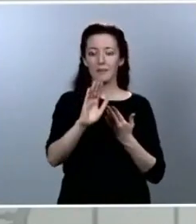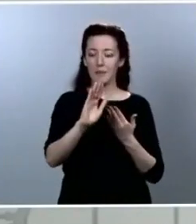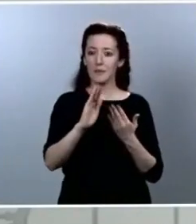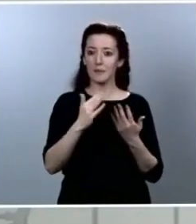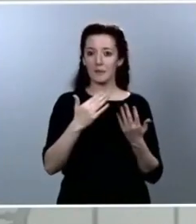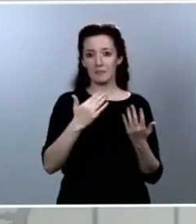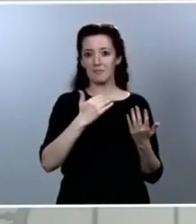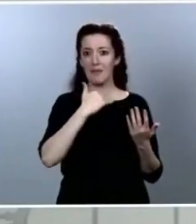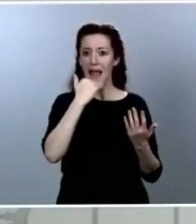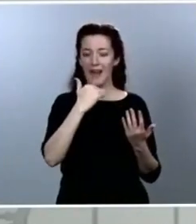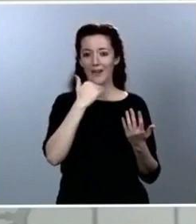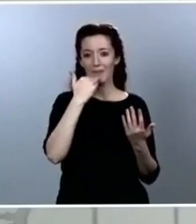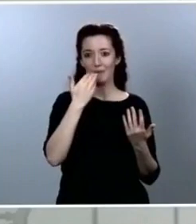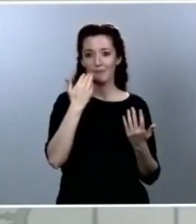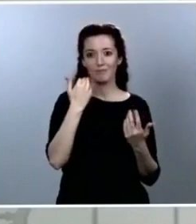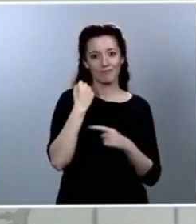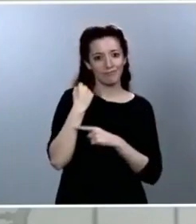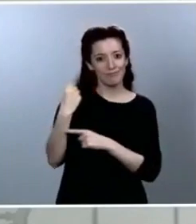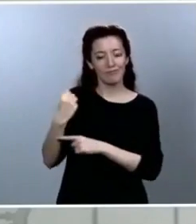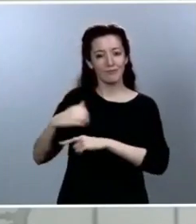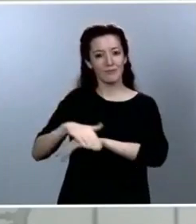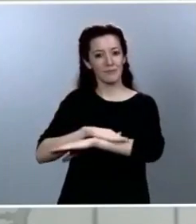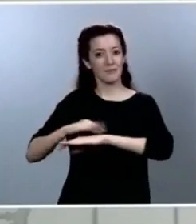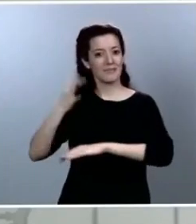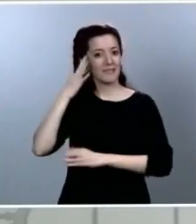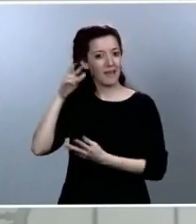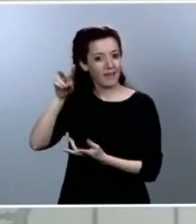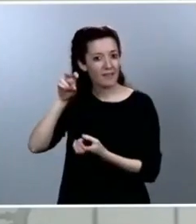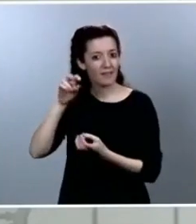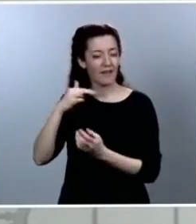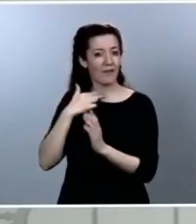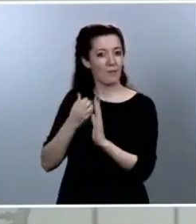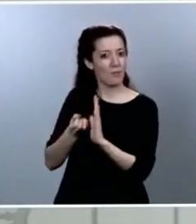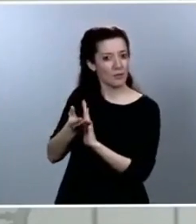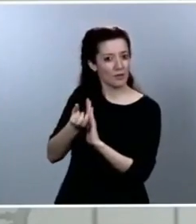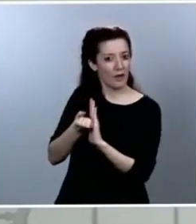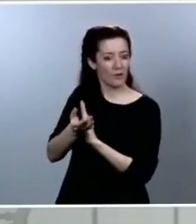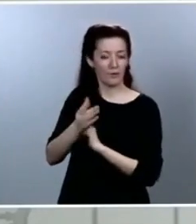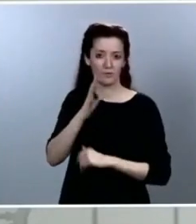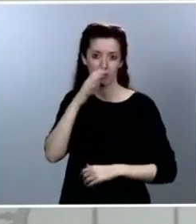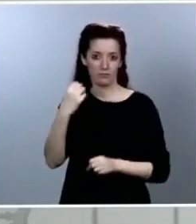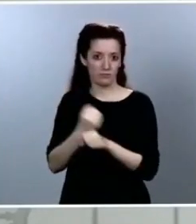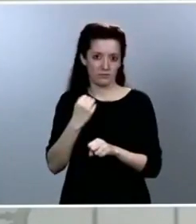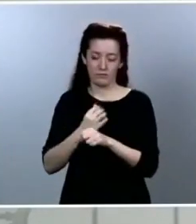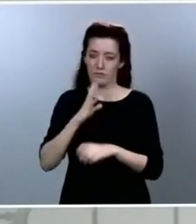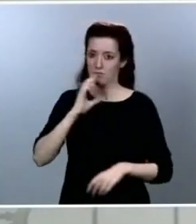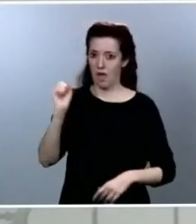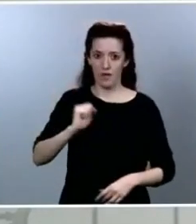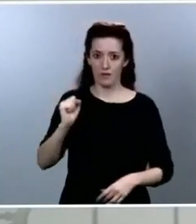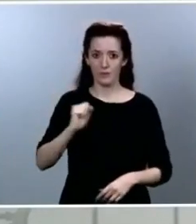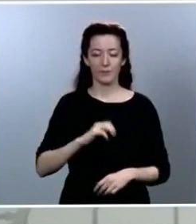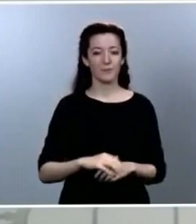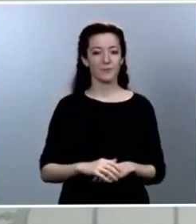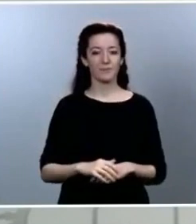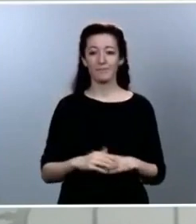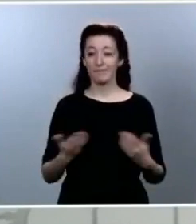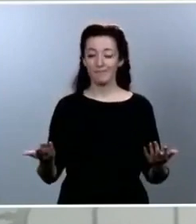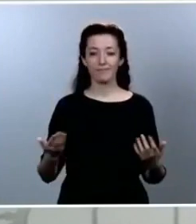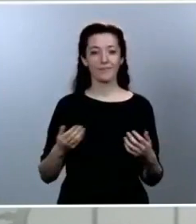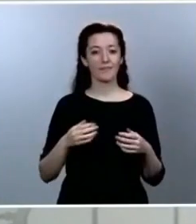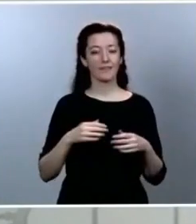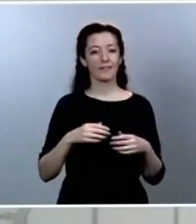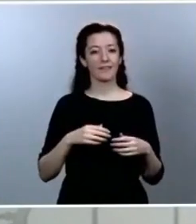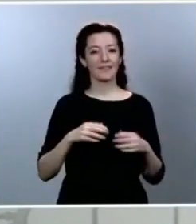Hacienda y portavoz, porque está haciendo un esfuerzo y un trabajo extraordinario. Se ha aumentado en un 7% las capacidades de recursos